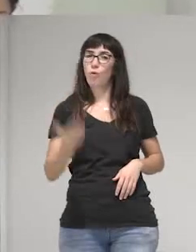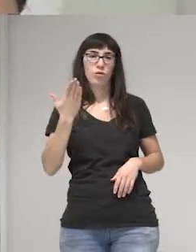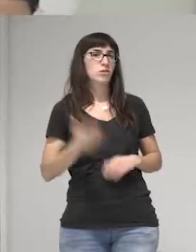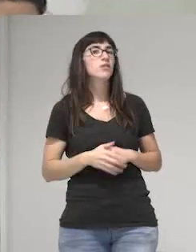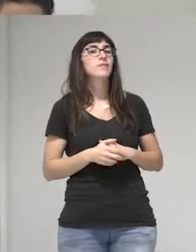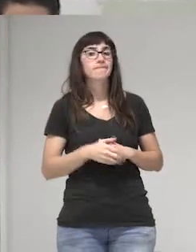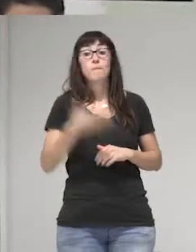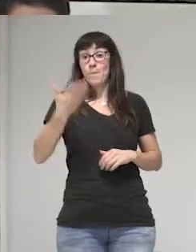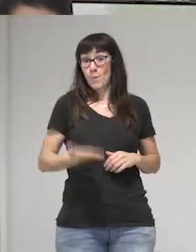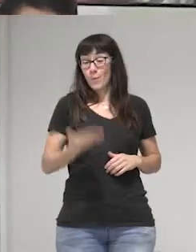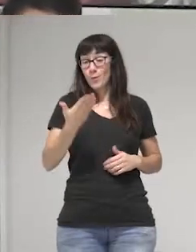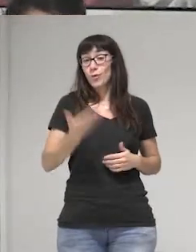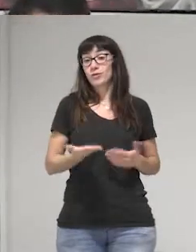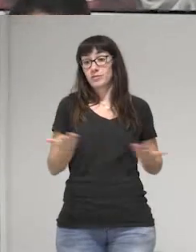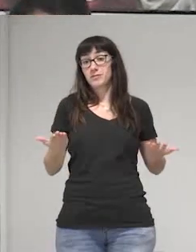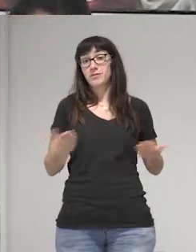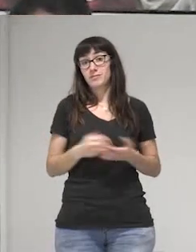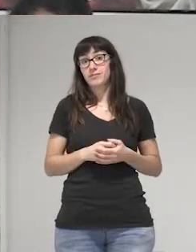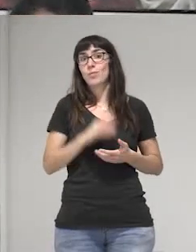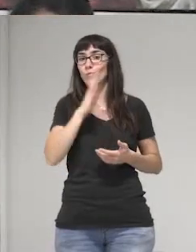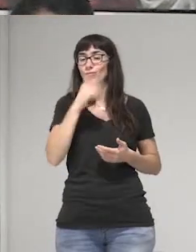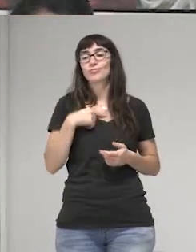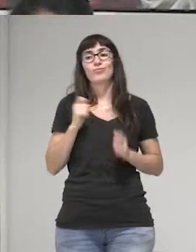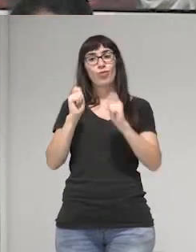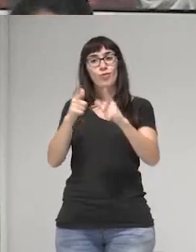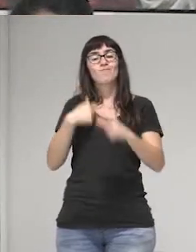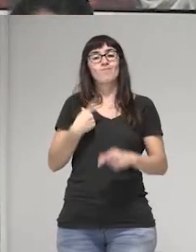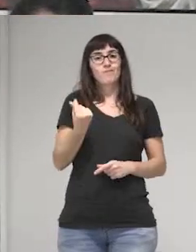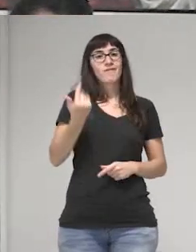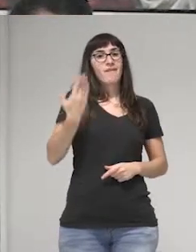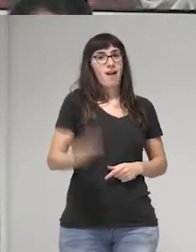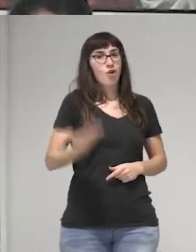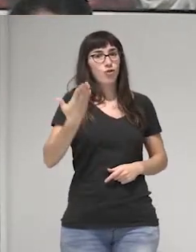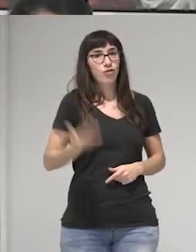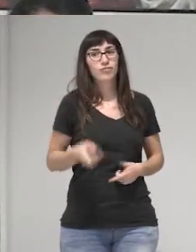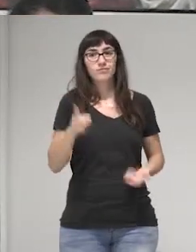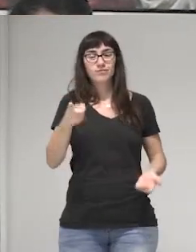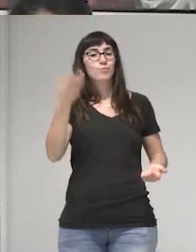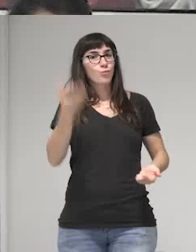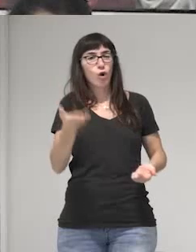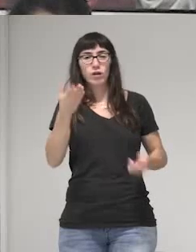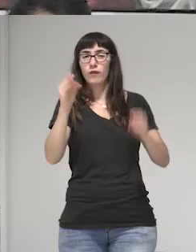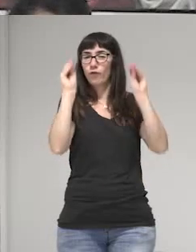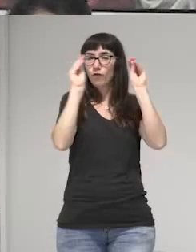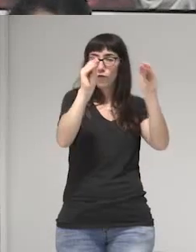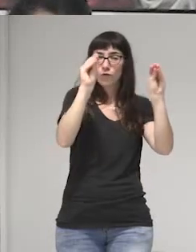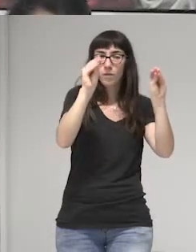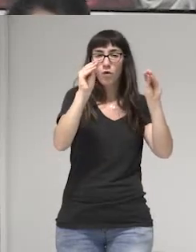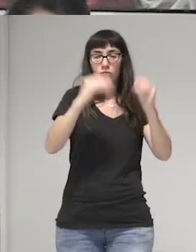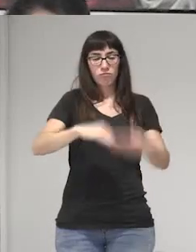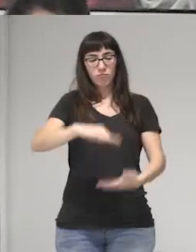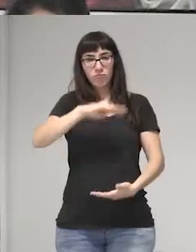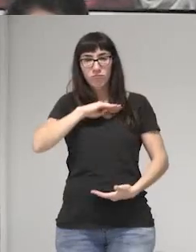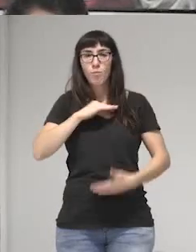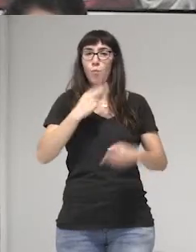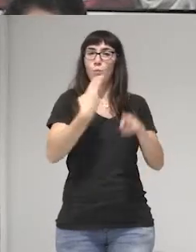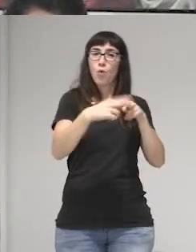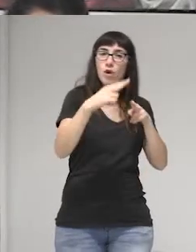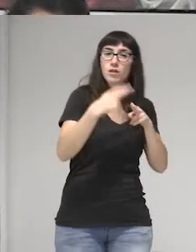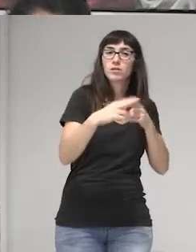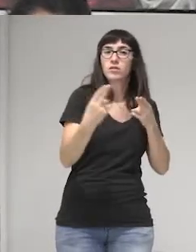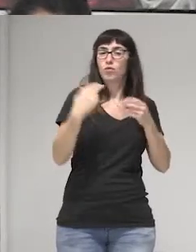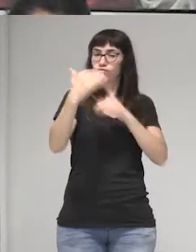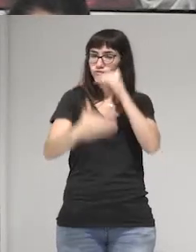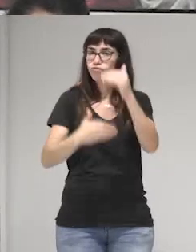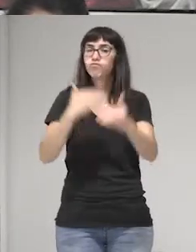sido muy importante y es algo que entonces valoro en la importancia que tiene la formación política y la formación constante